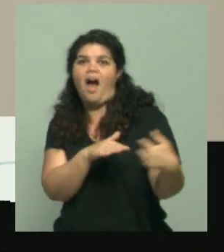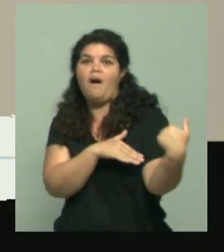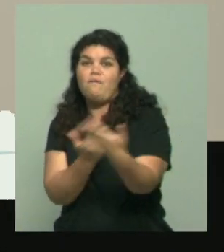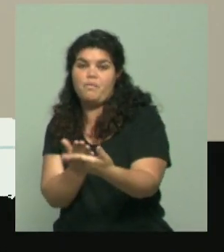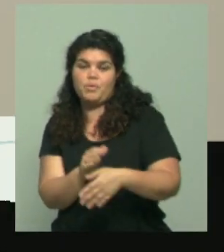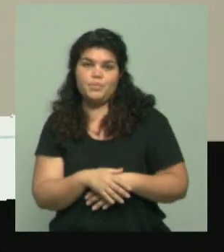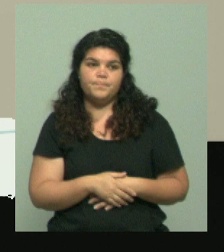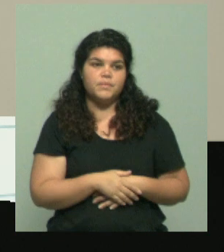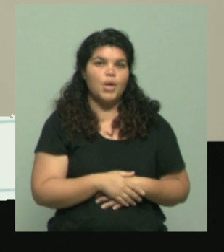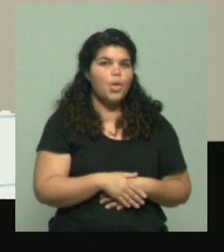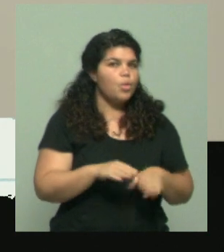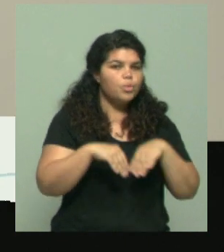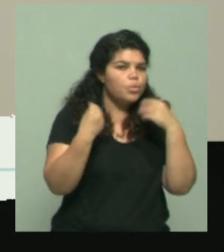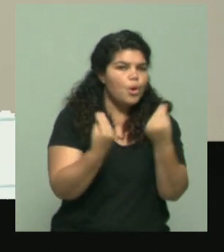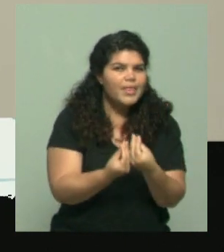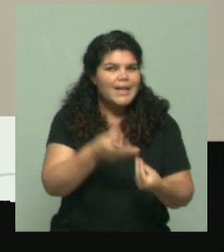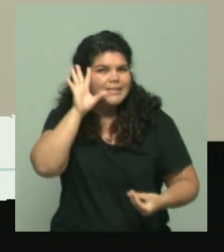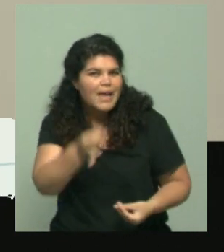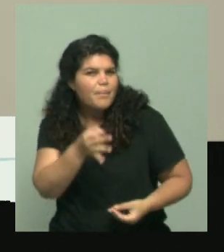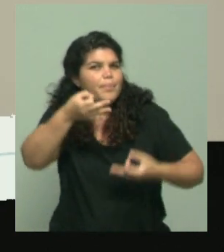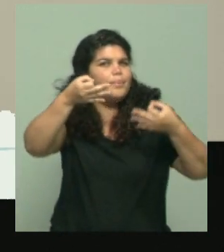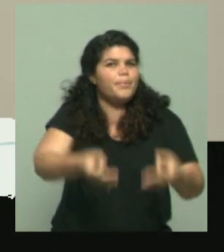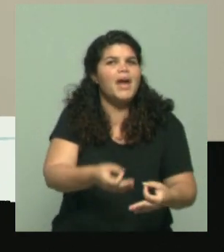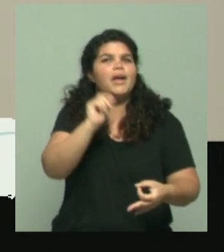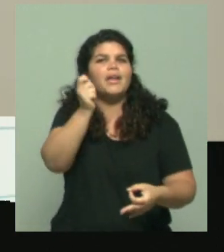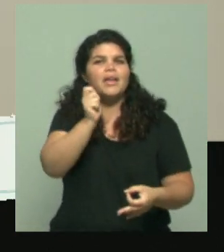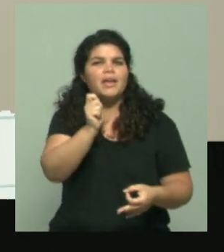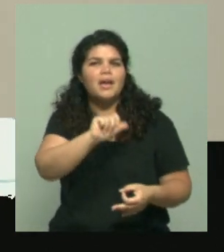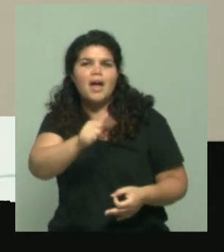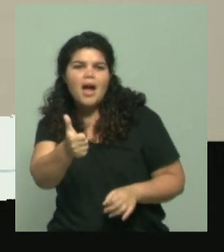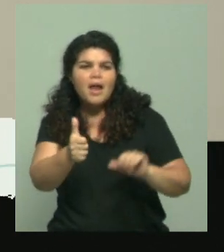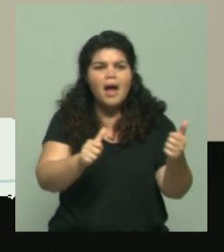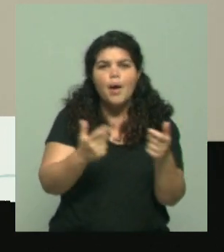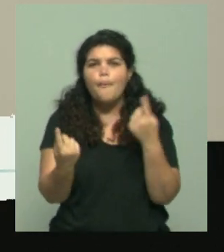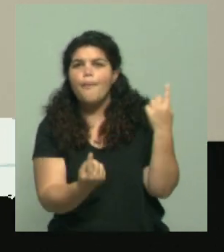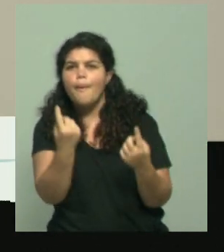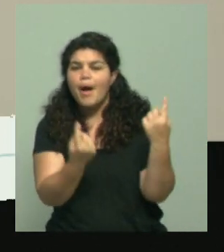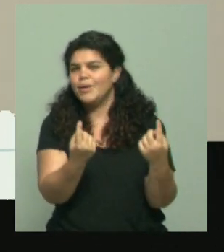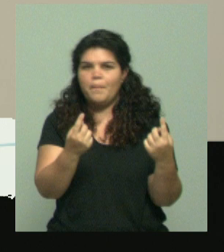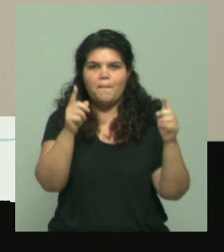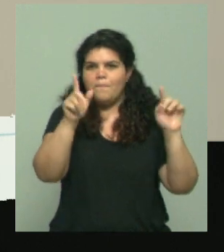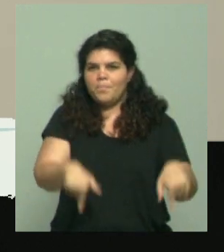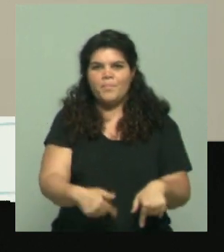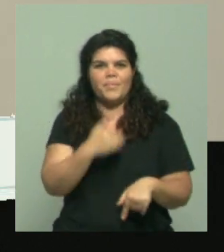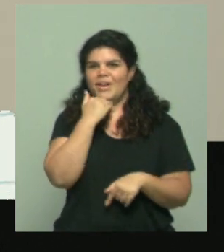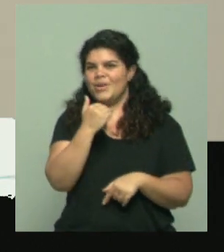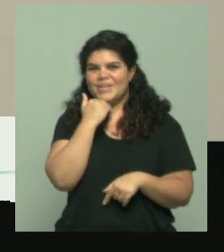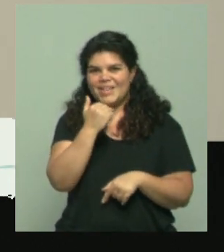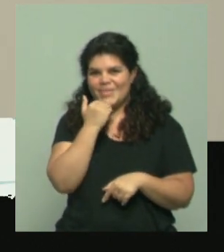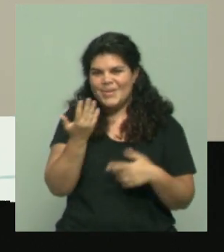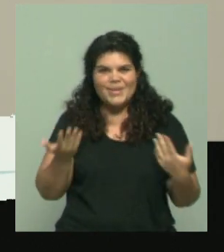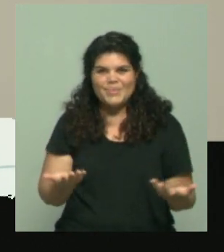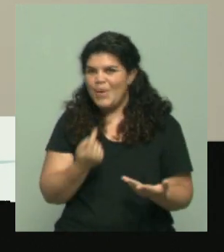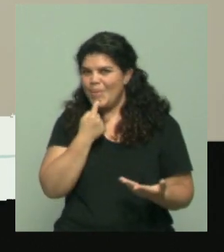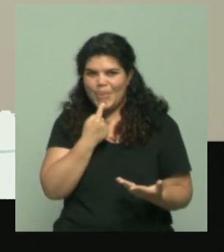Sin duda, sin duda. Final abierto, porque de hecho yo creo que la tendencia está por debajo del margen de error, ¿no? Cuando hay lo que te dicen,